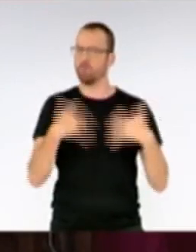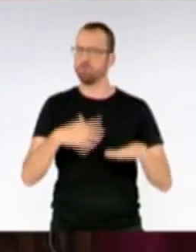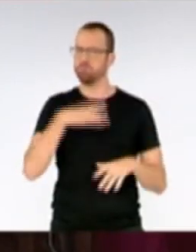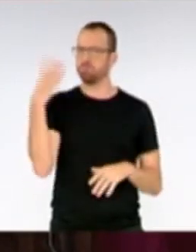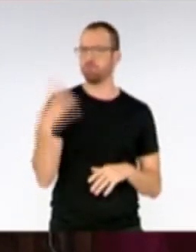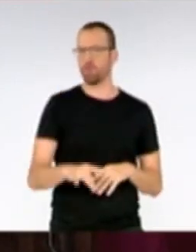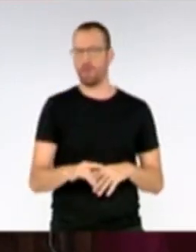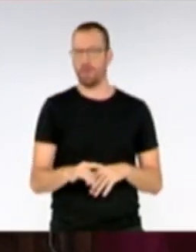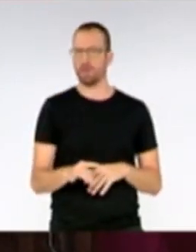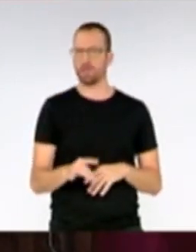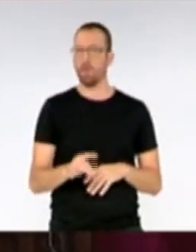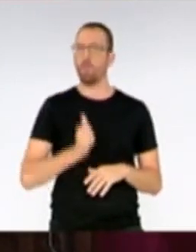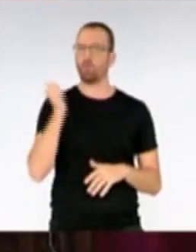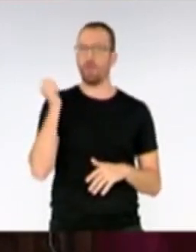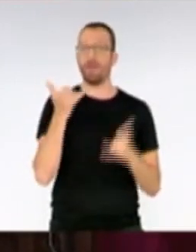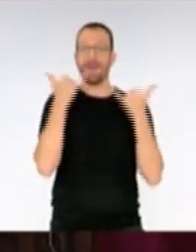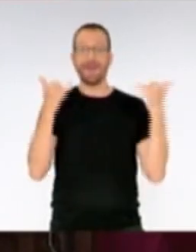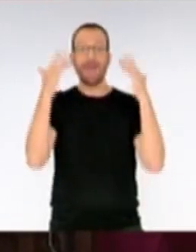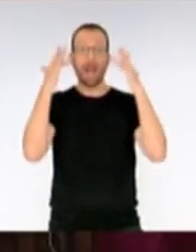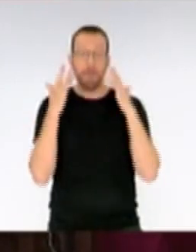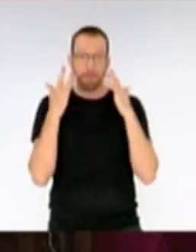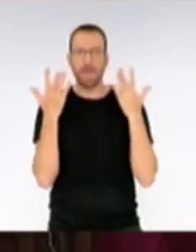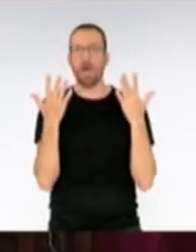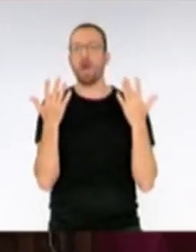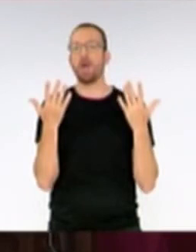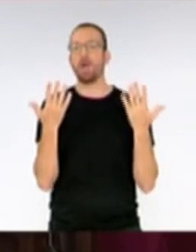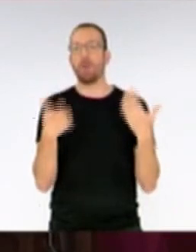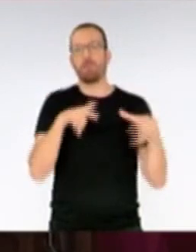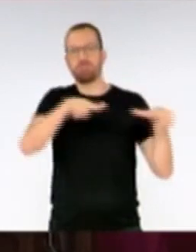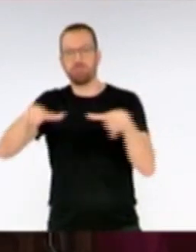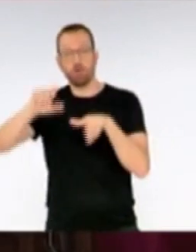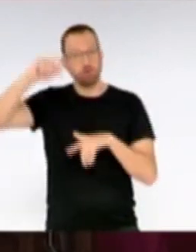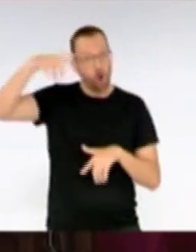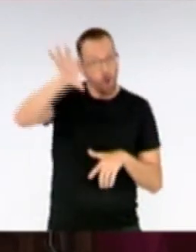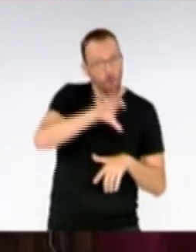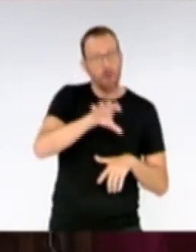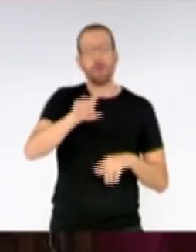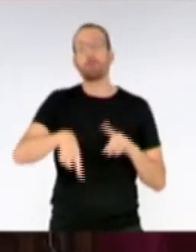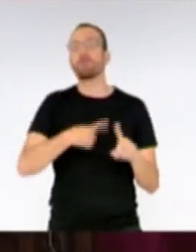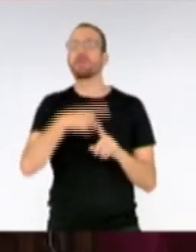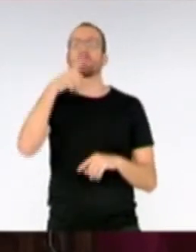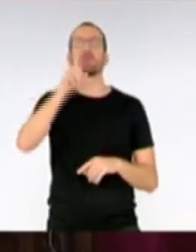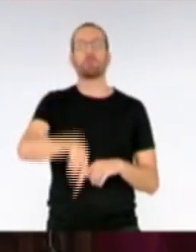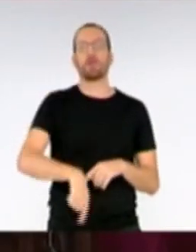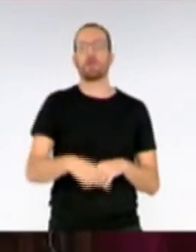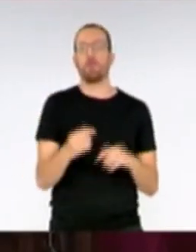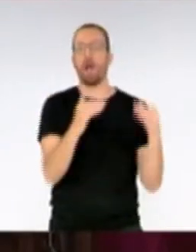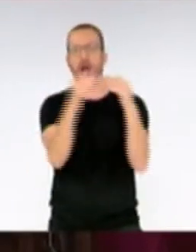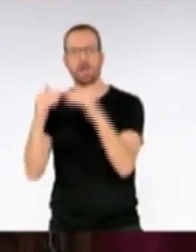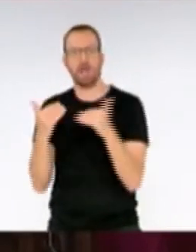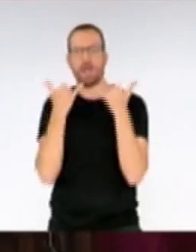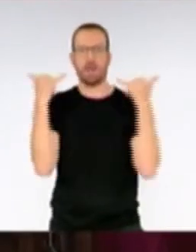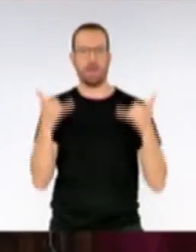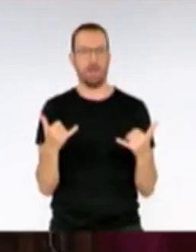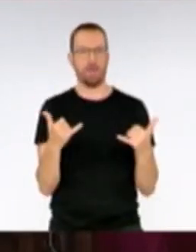para poder llevar esas energías renovables con distintas plantas fotovoltaicas y llevar la energía a todas esas viviendas que